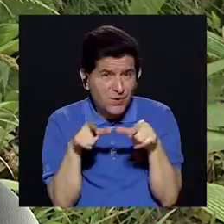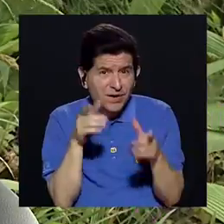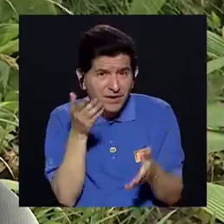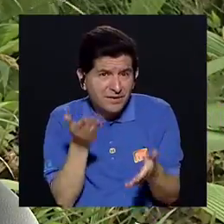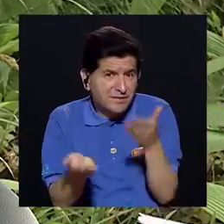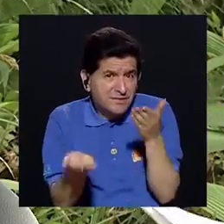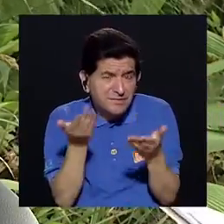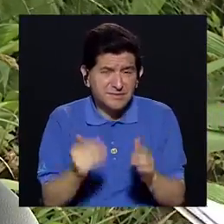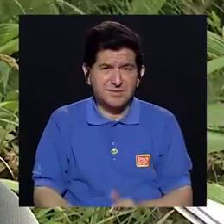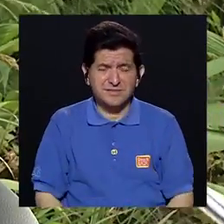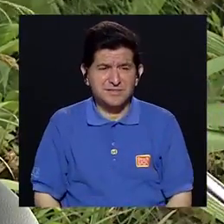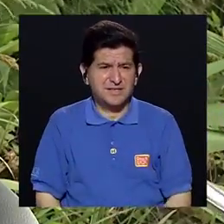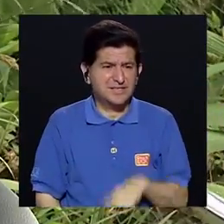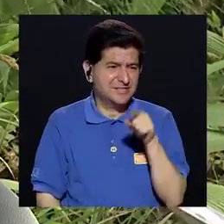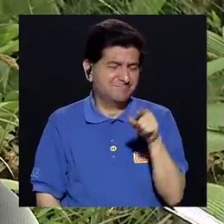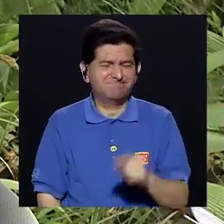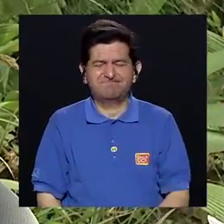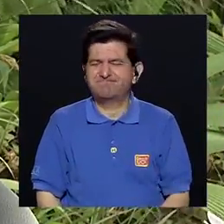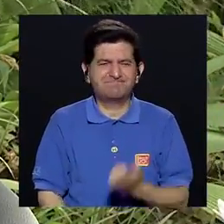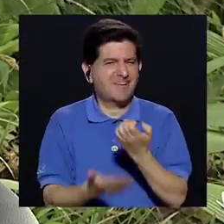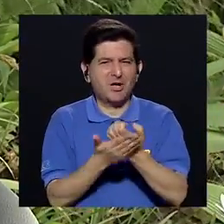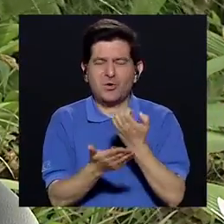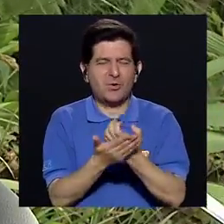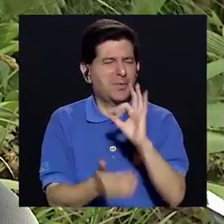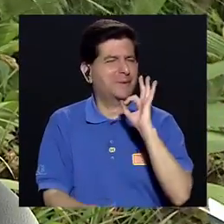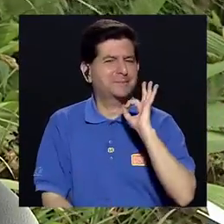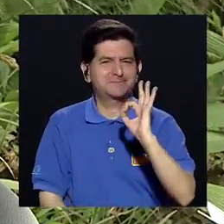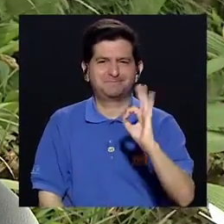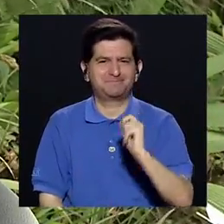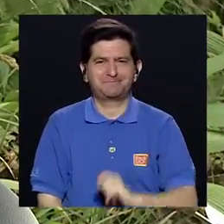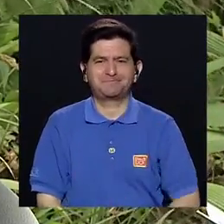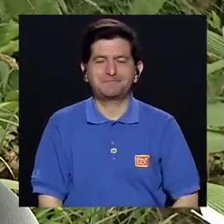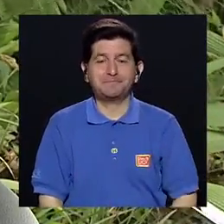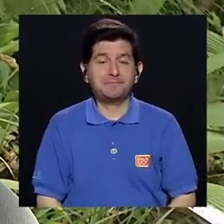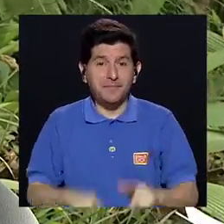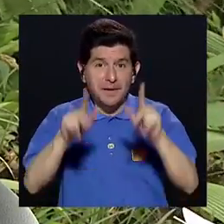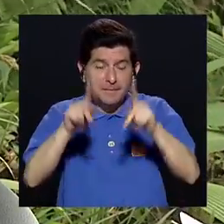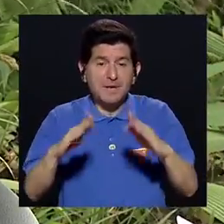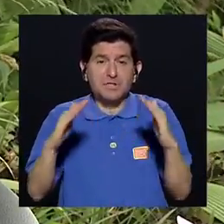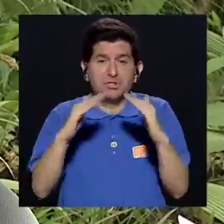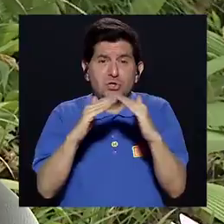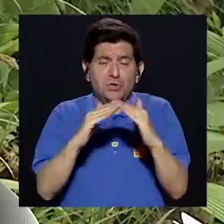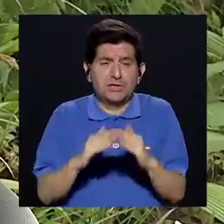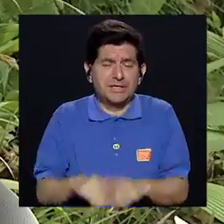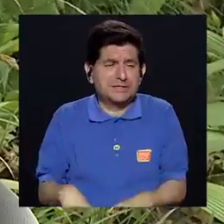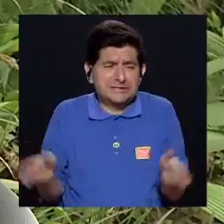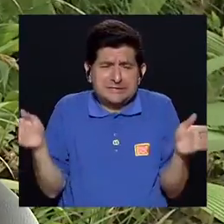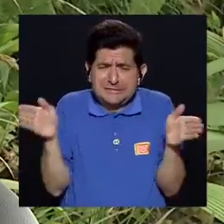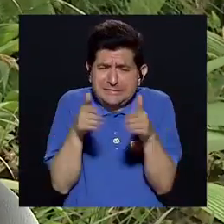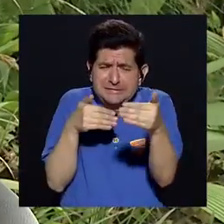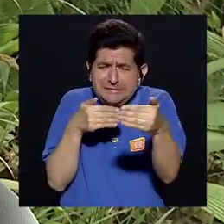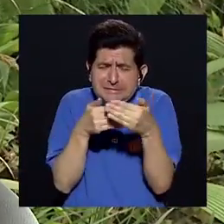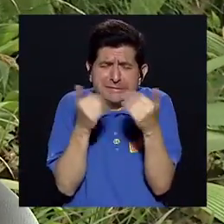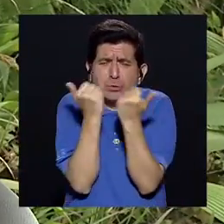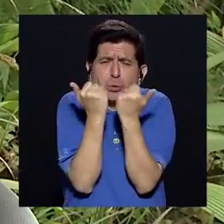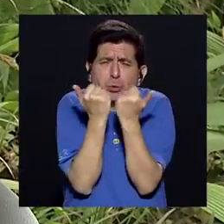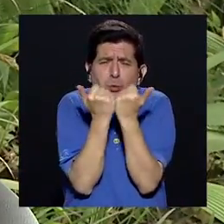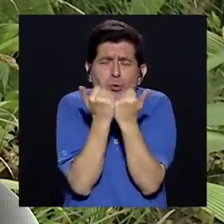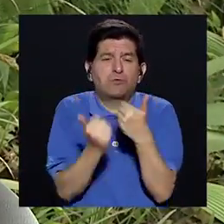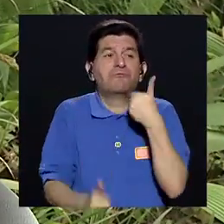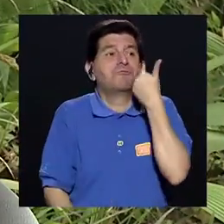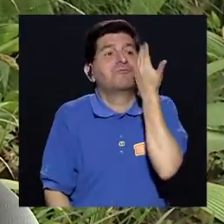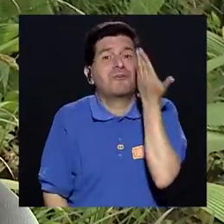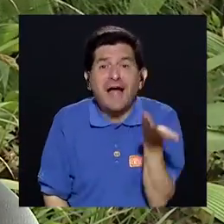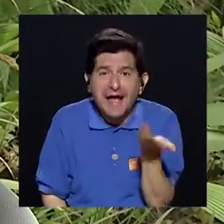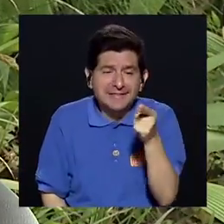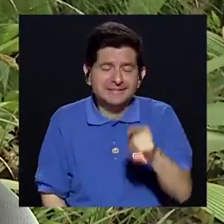No favorecidos Digamos Económicamente Porque Al estar la gente Viviendo en espacios Muy cerrados Este Más